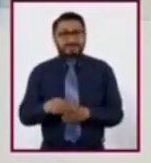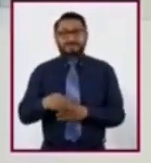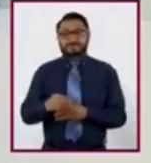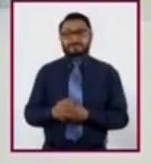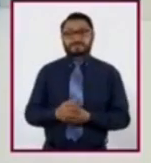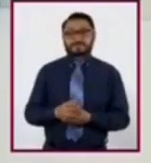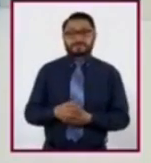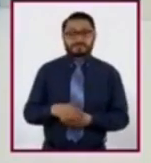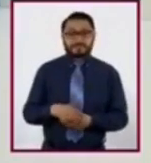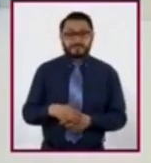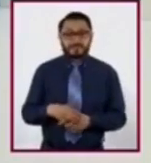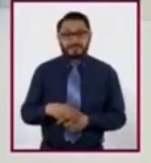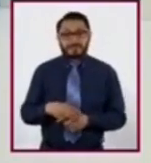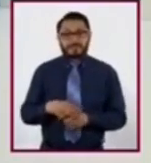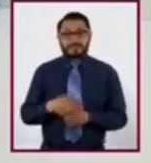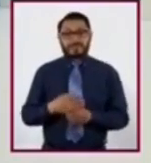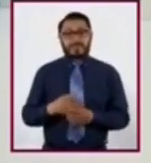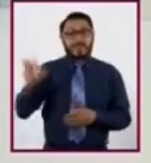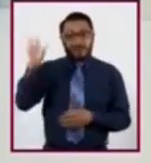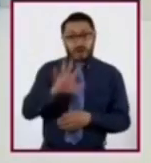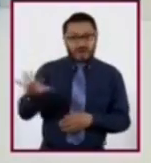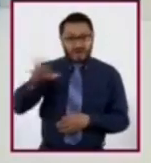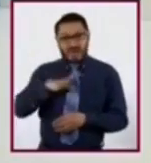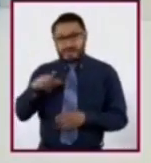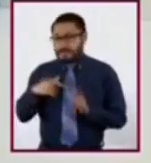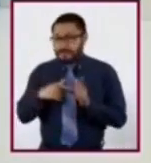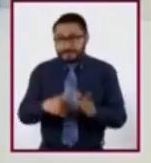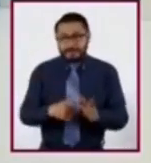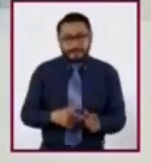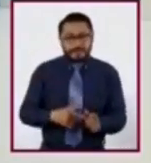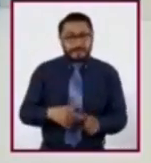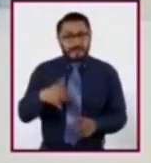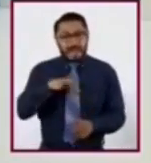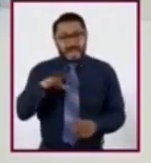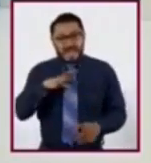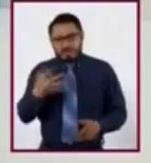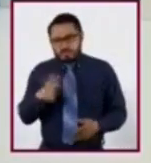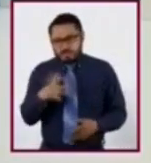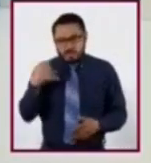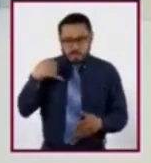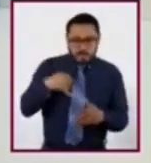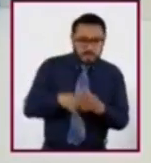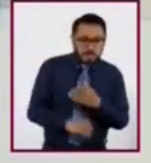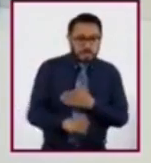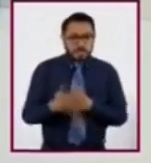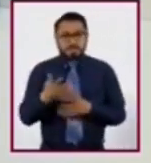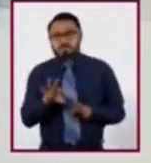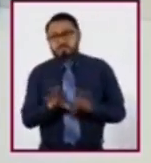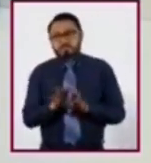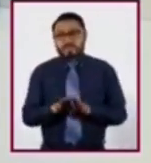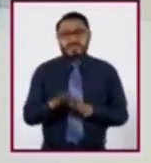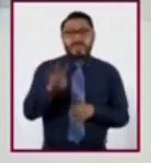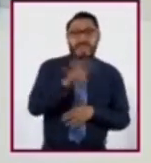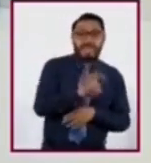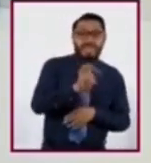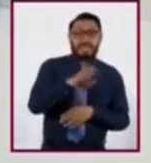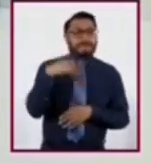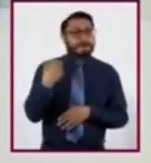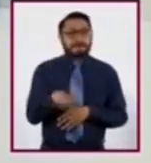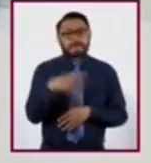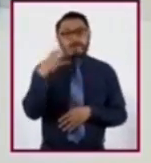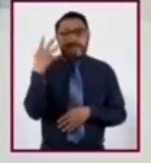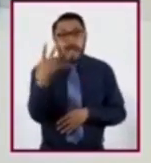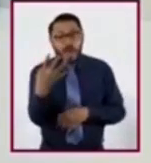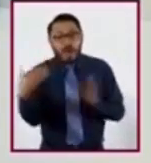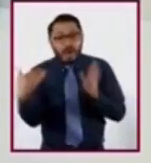continental es la continuación de la plataforma y tiene una súbita profundidad que puede alcanzar hasta 4,000 metros